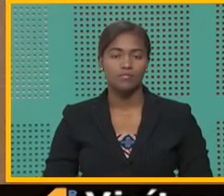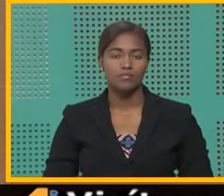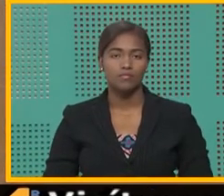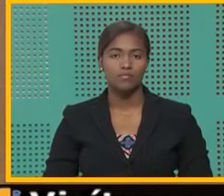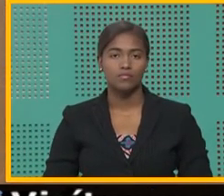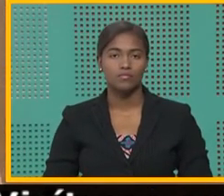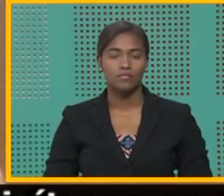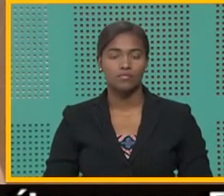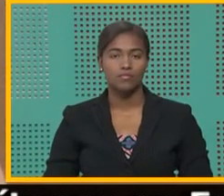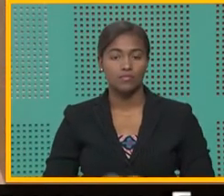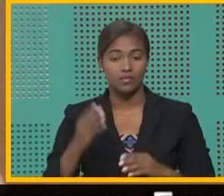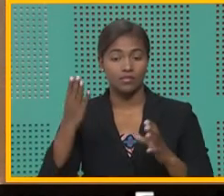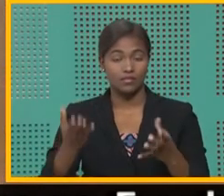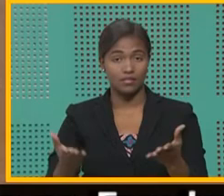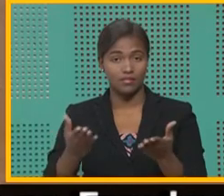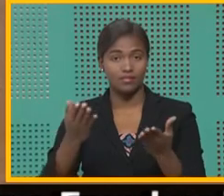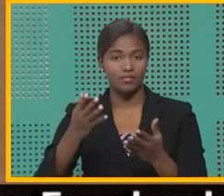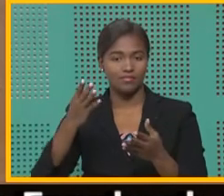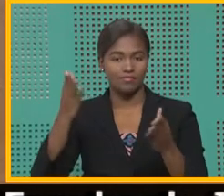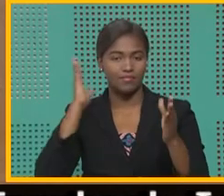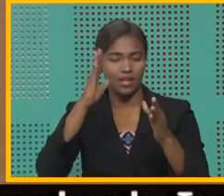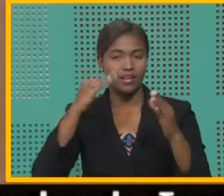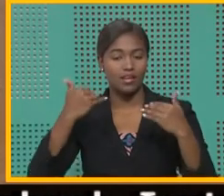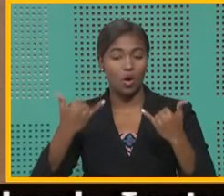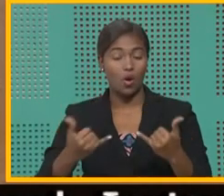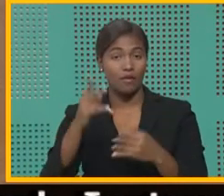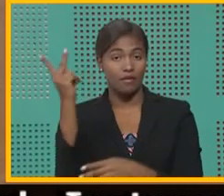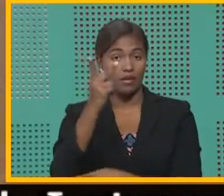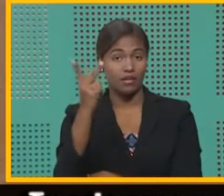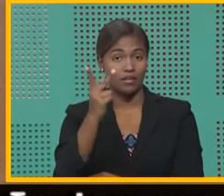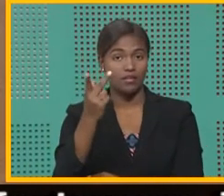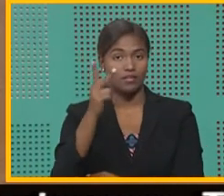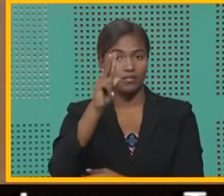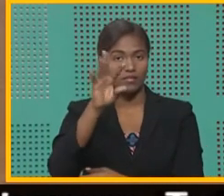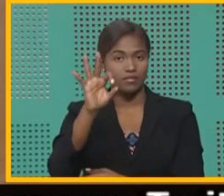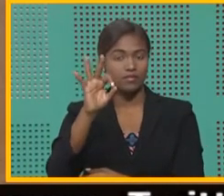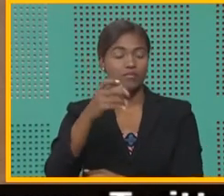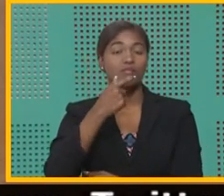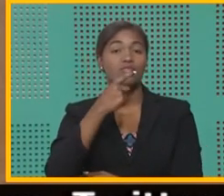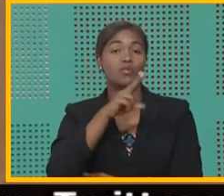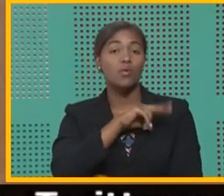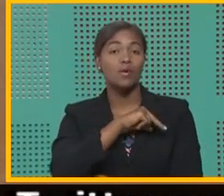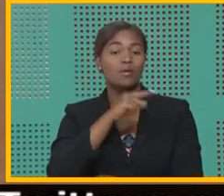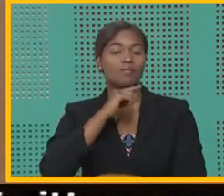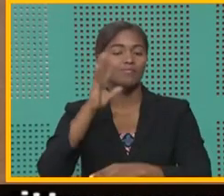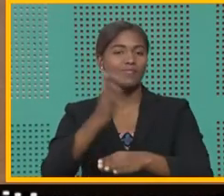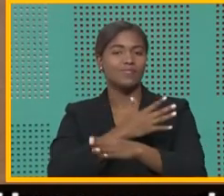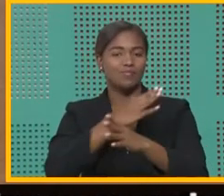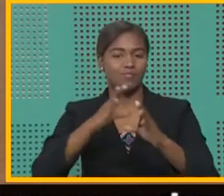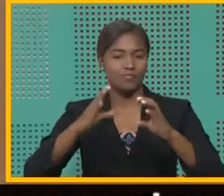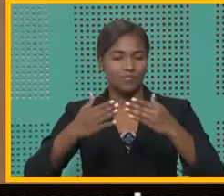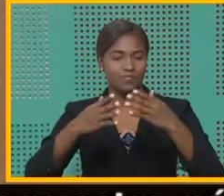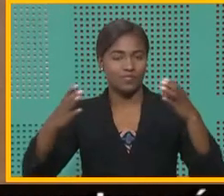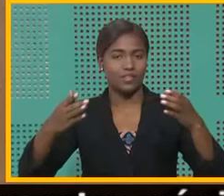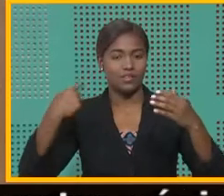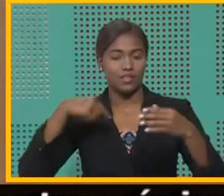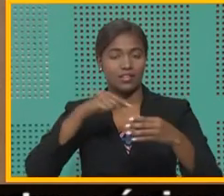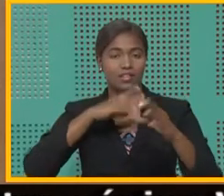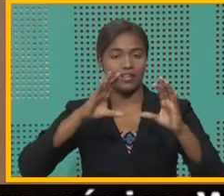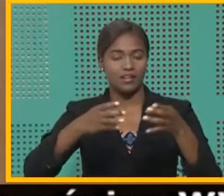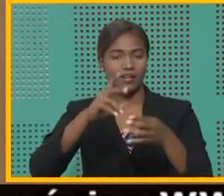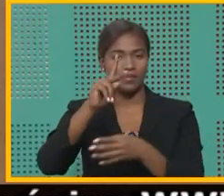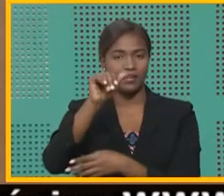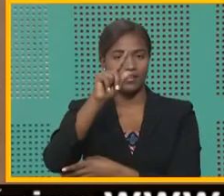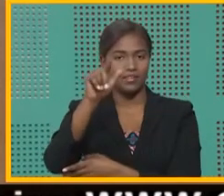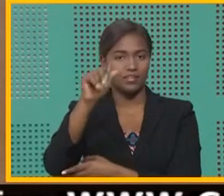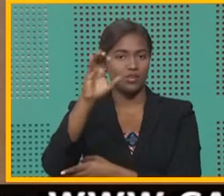Amigos, esta Radio Televisión Dominicana realizará hoy viernes 29 de noviembre un concierto en nuestra Plaza Cultural Rafael